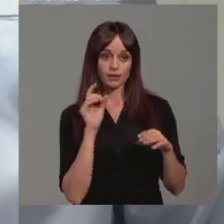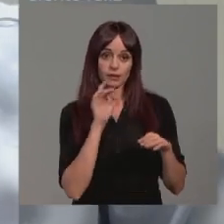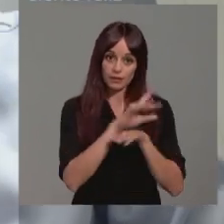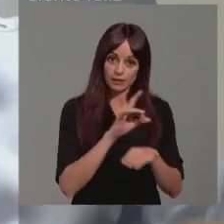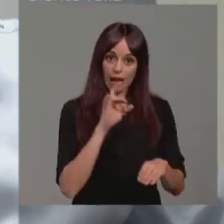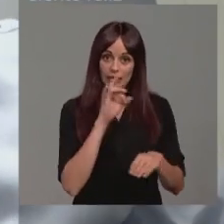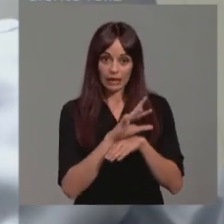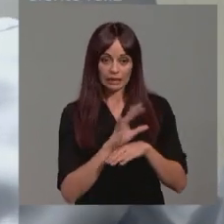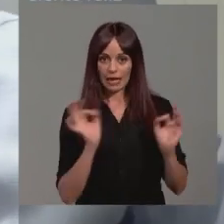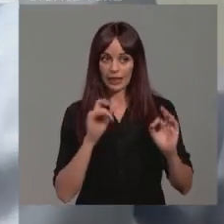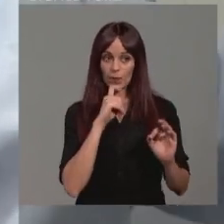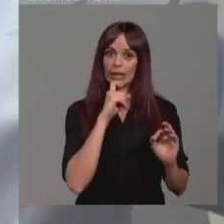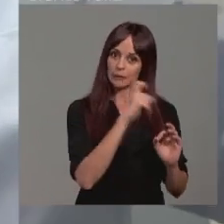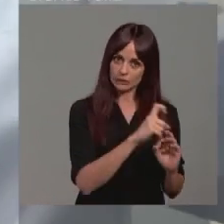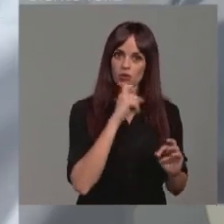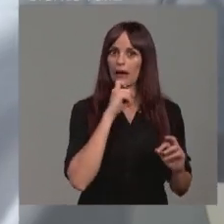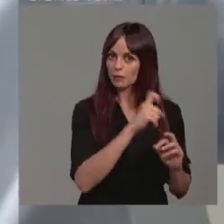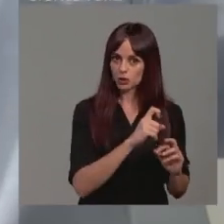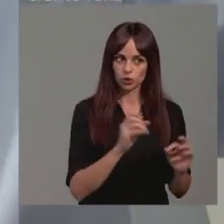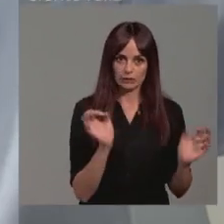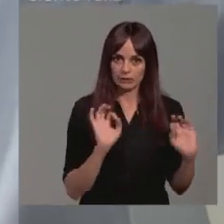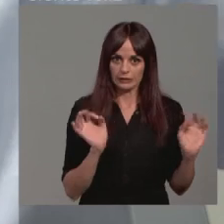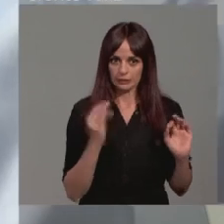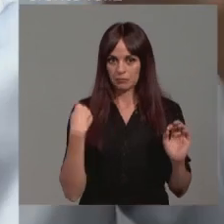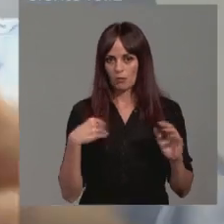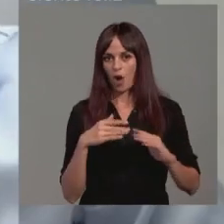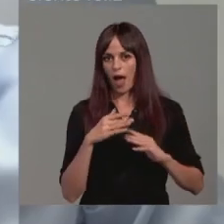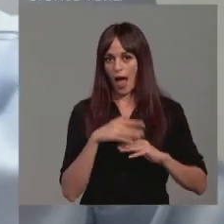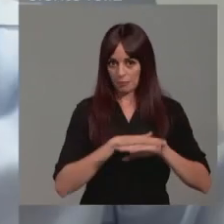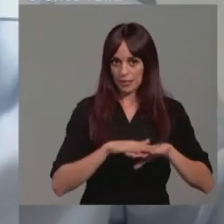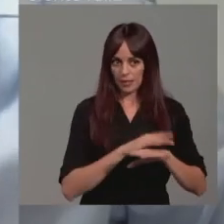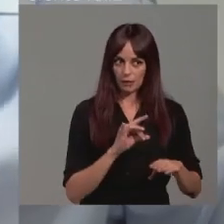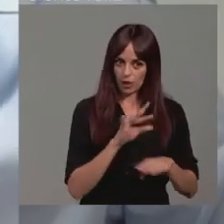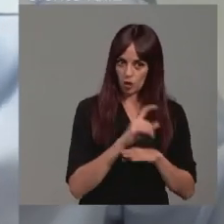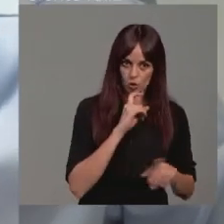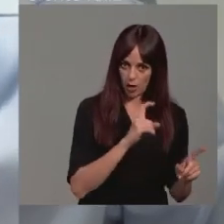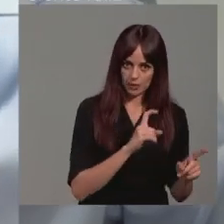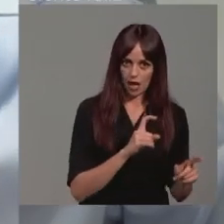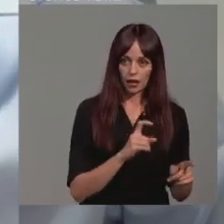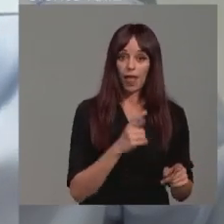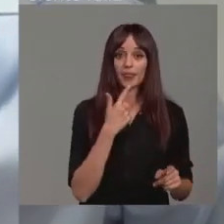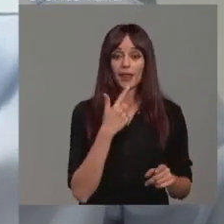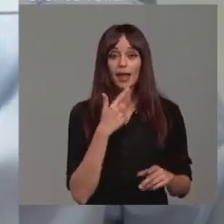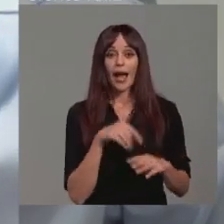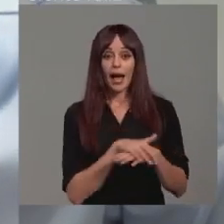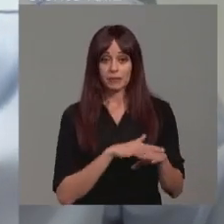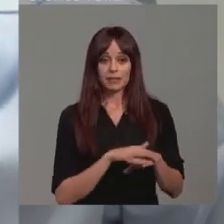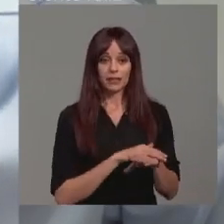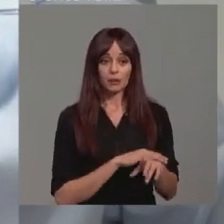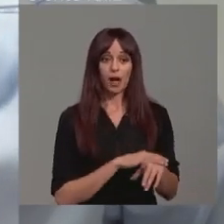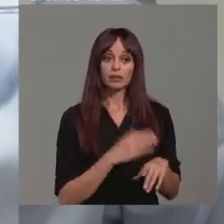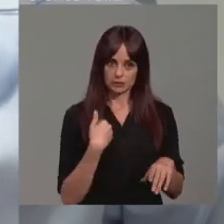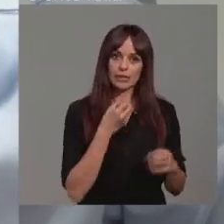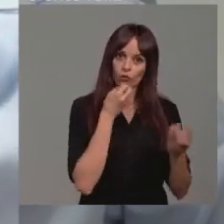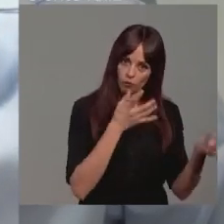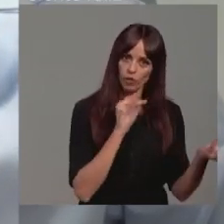notificaciones, avisos que se les había dado por la vía administrativa. Me dices que la vía administrativa, por ese lado, sí estaban